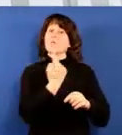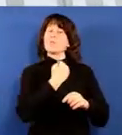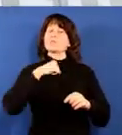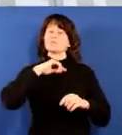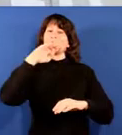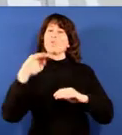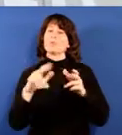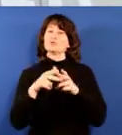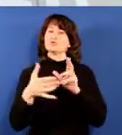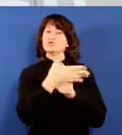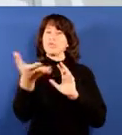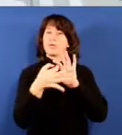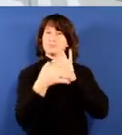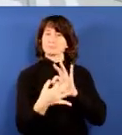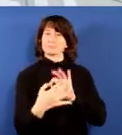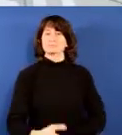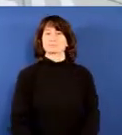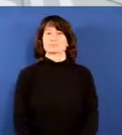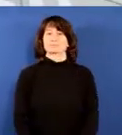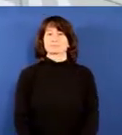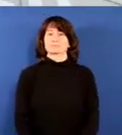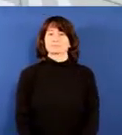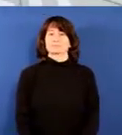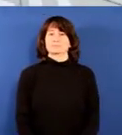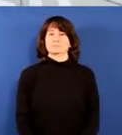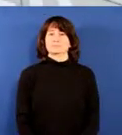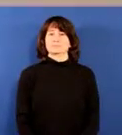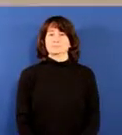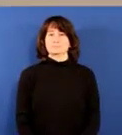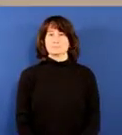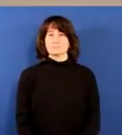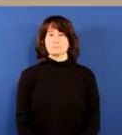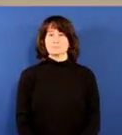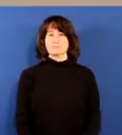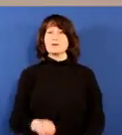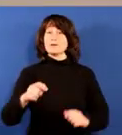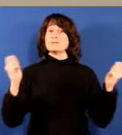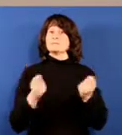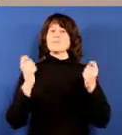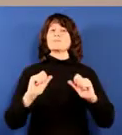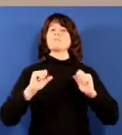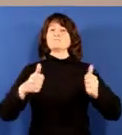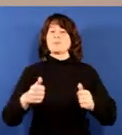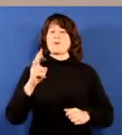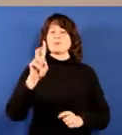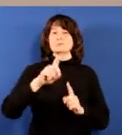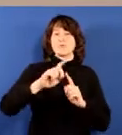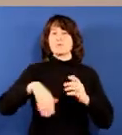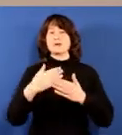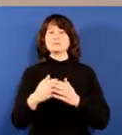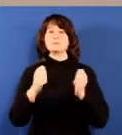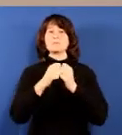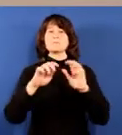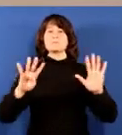meses por parte del equipo de profesionales que componen la Hacienda Foral de Vizcaya. Este mismo viernes, 23 de marzo,